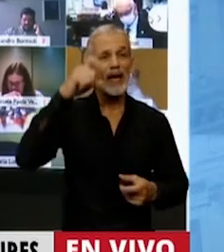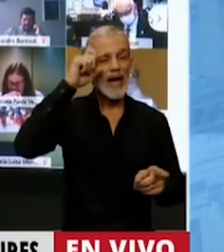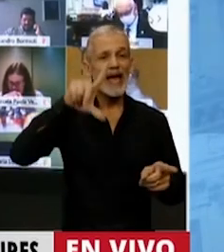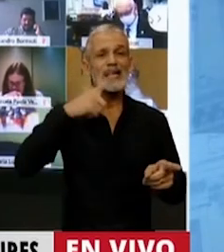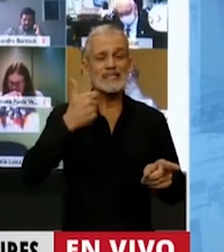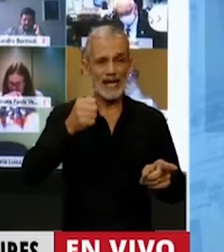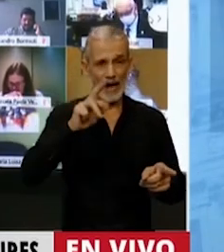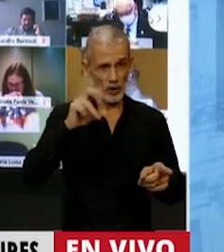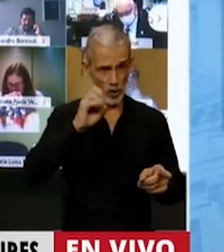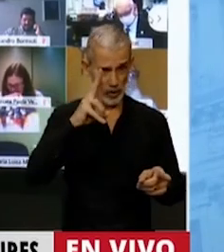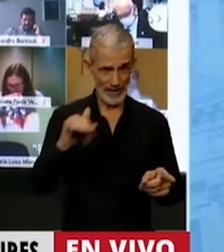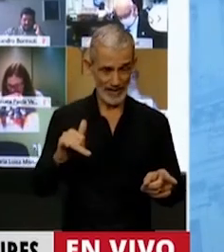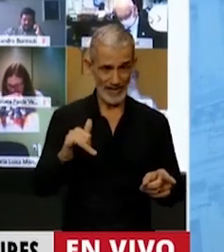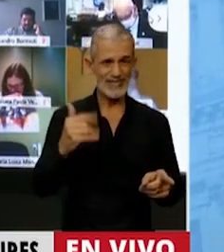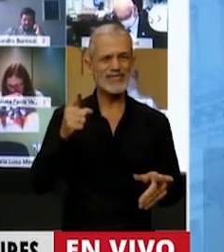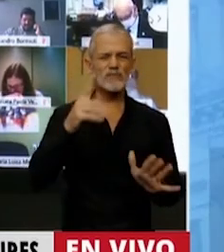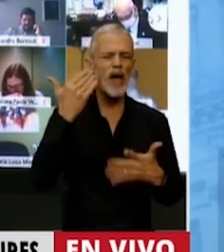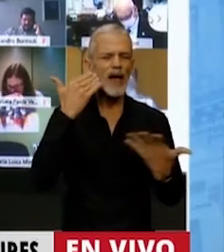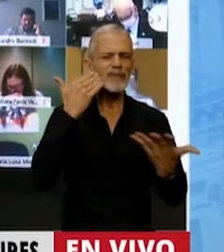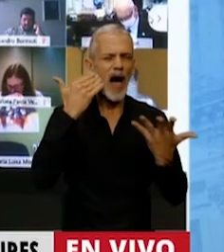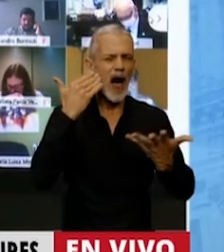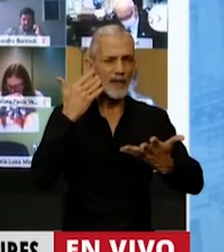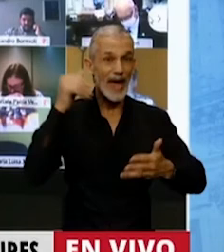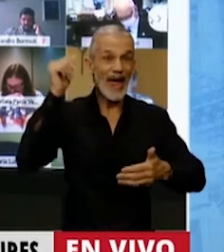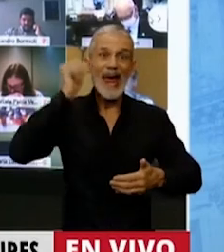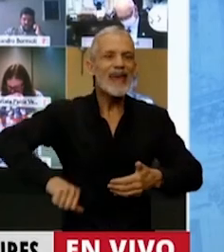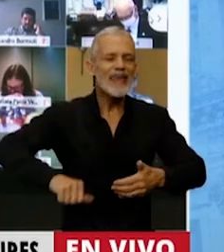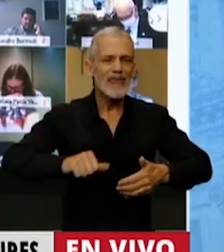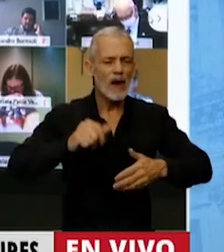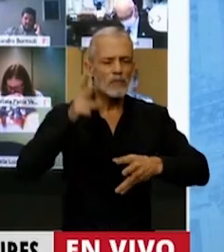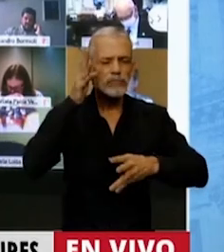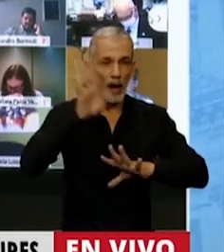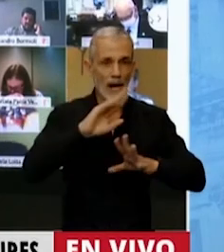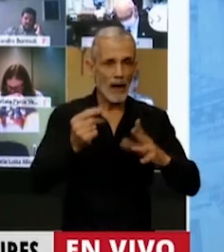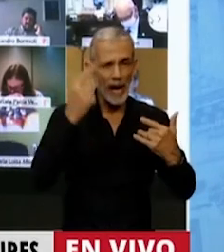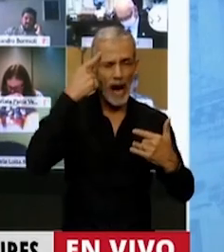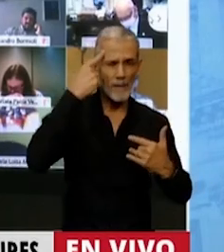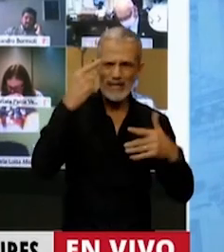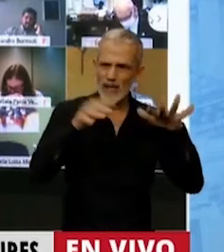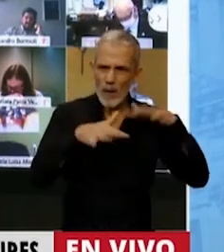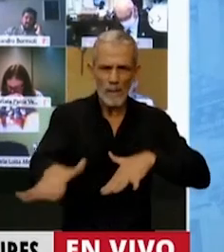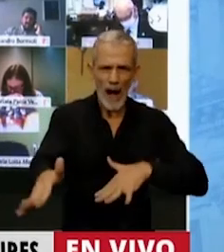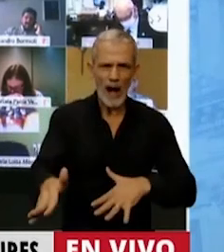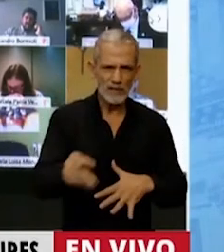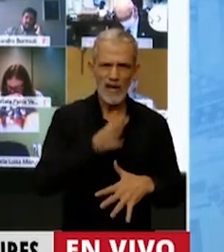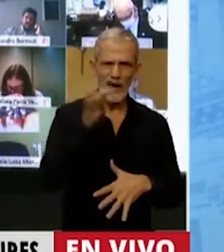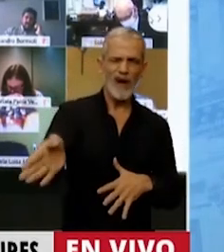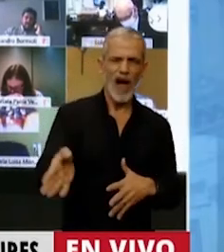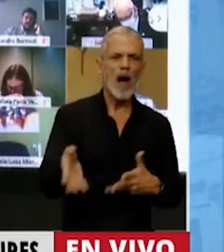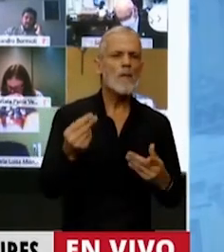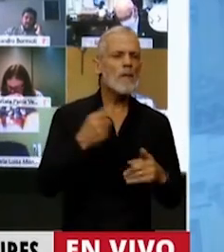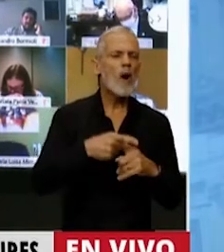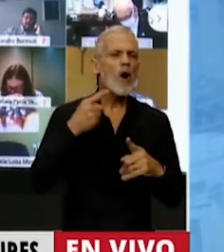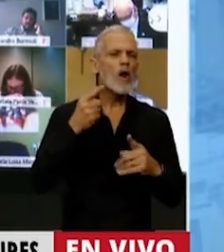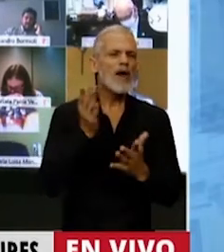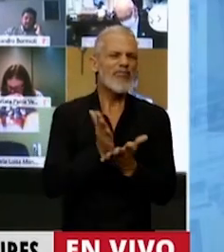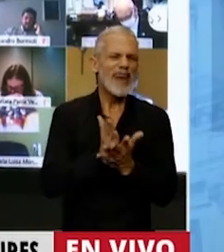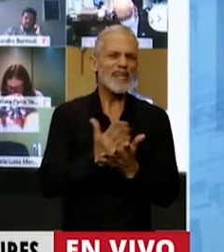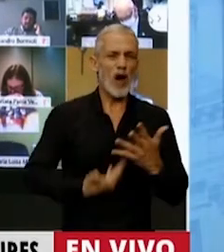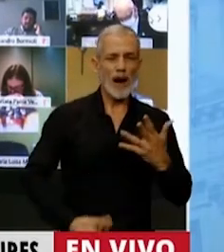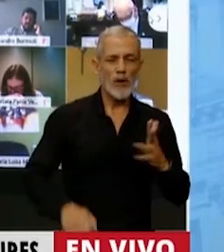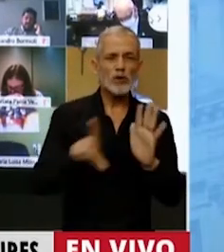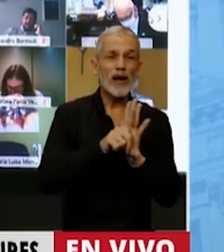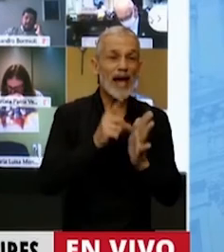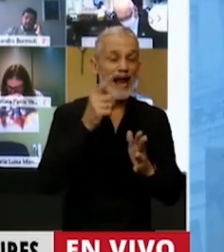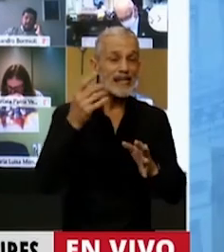Rodríguez, que esa tarde después de esa herida gravísima, pensaba concurrir una movilización por el derecho al aborto legal